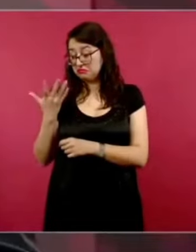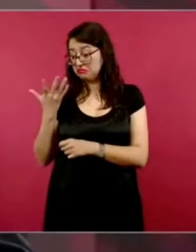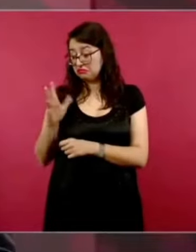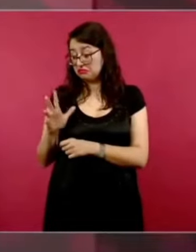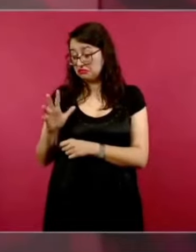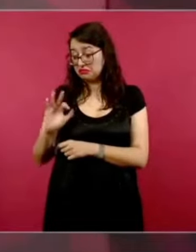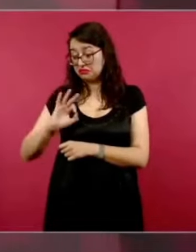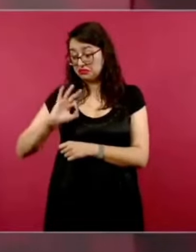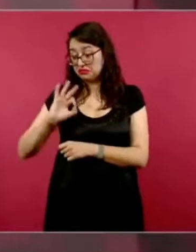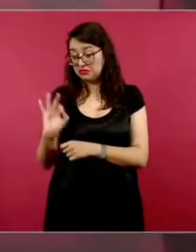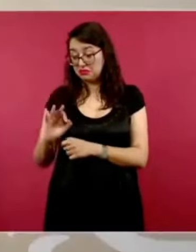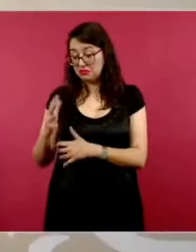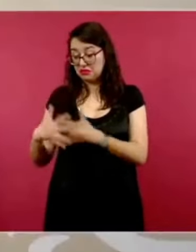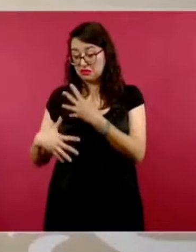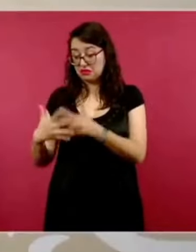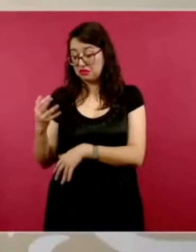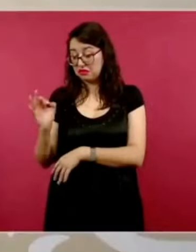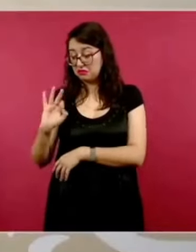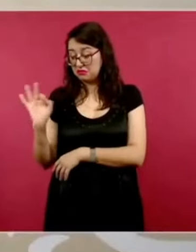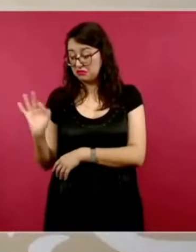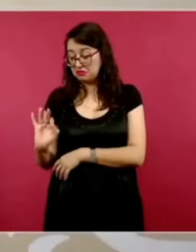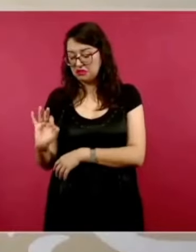¿Cuánto sacó Cedillo?